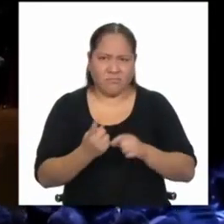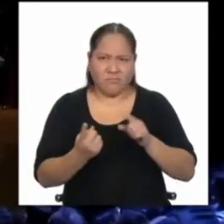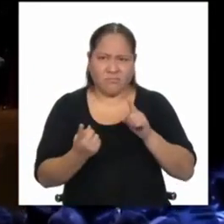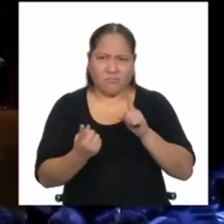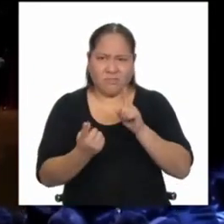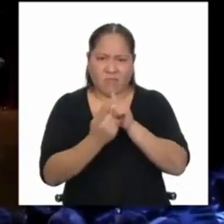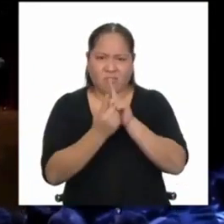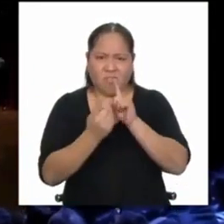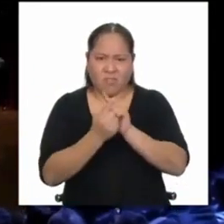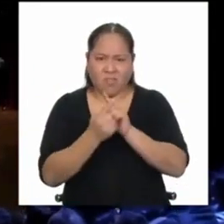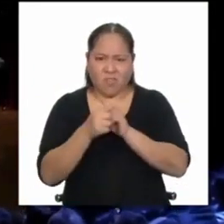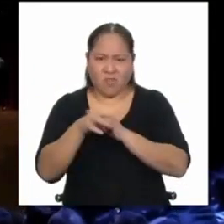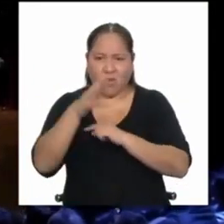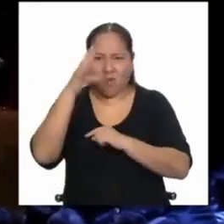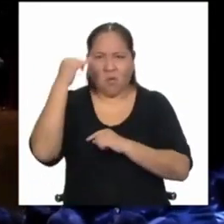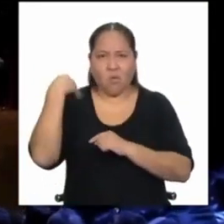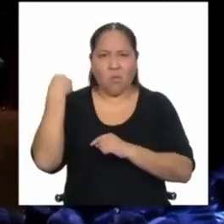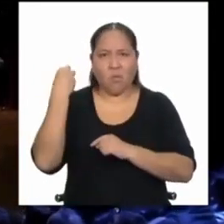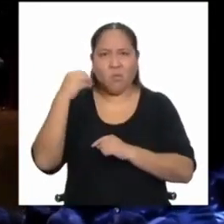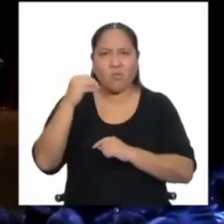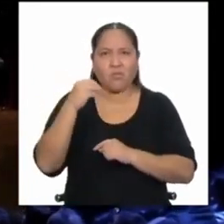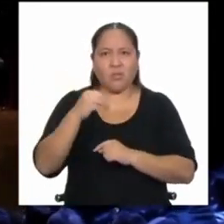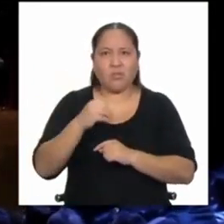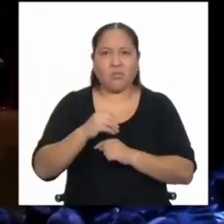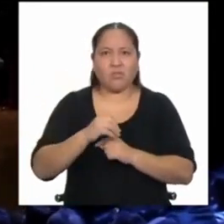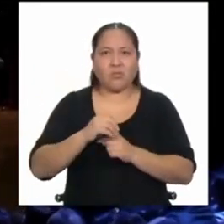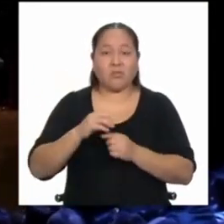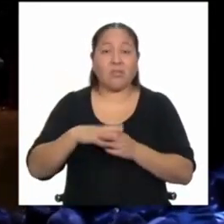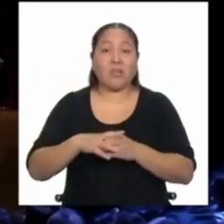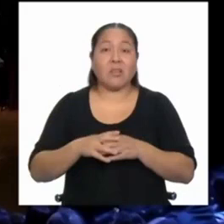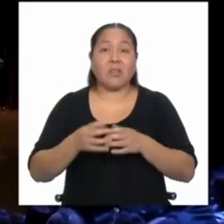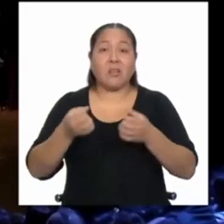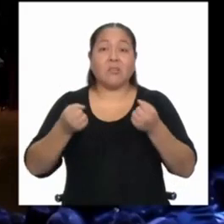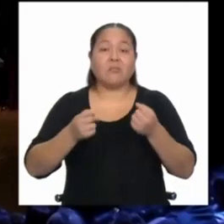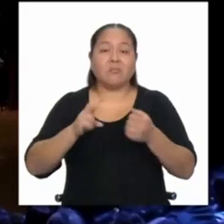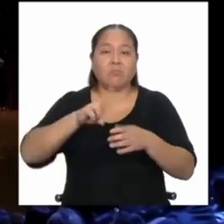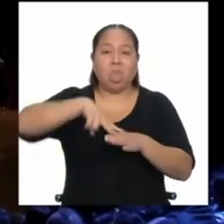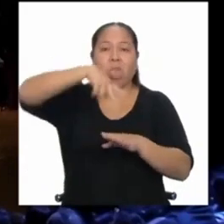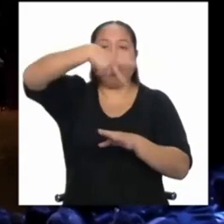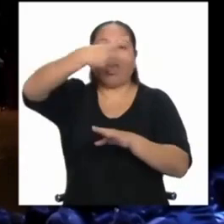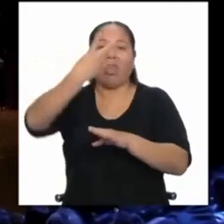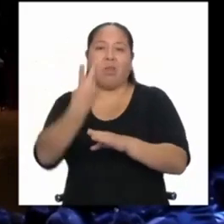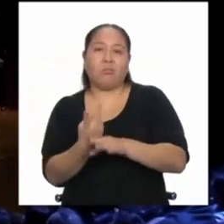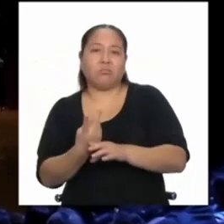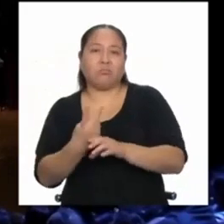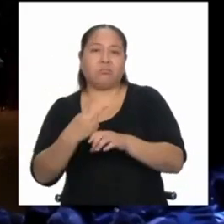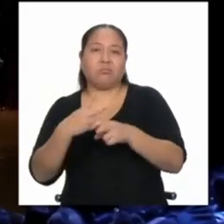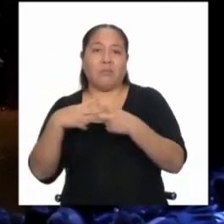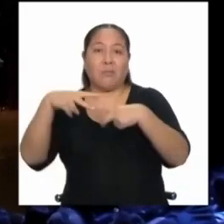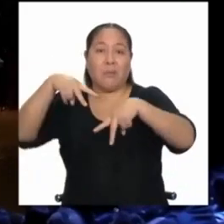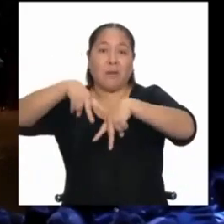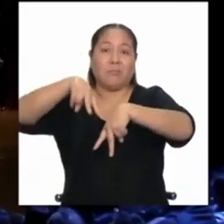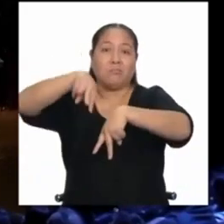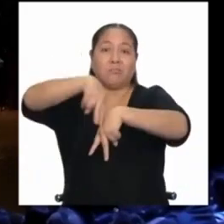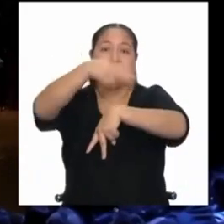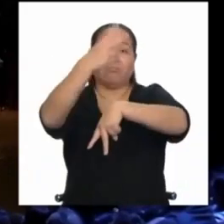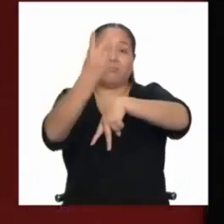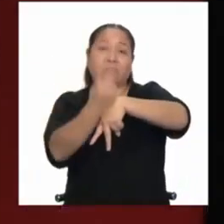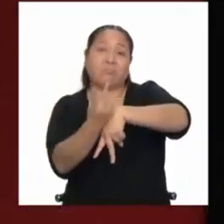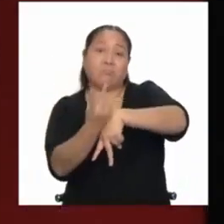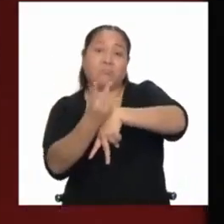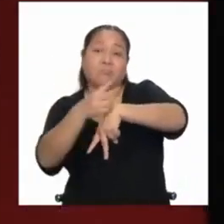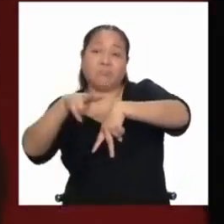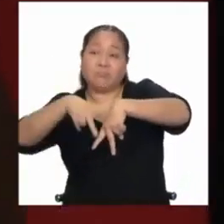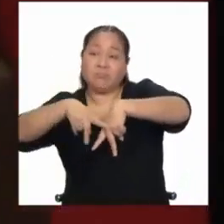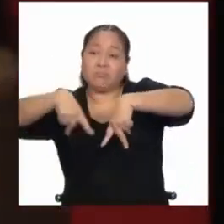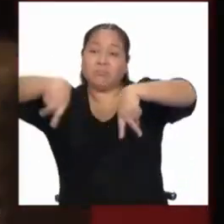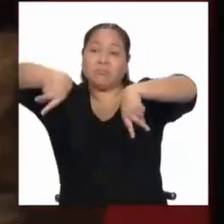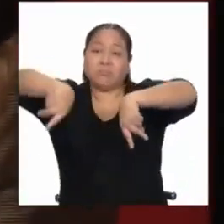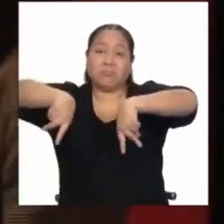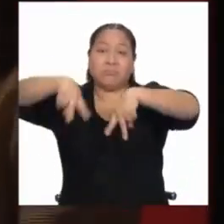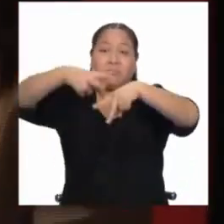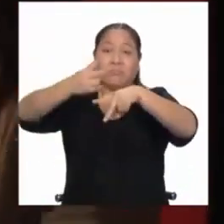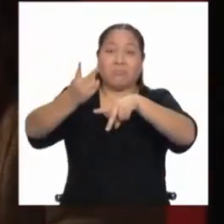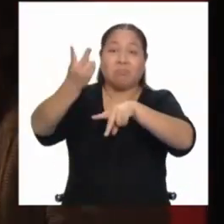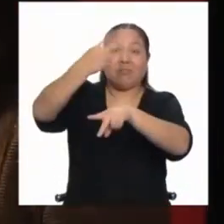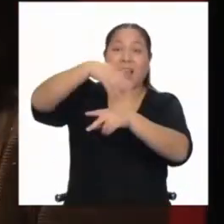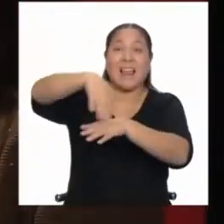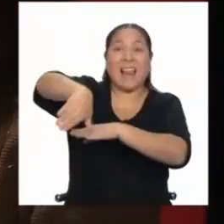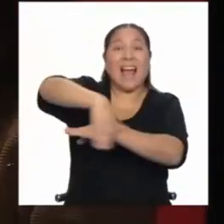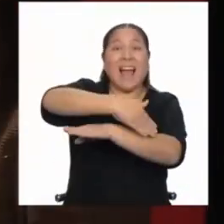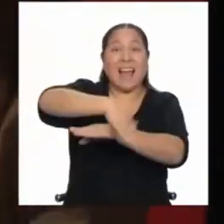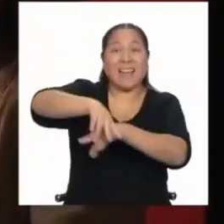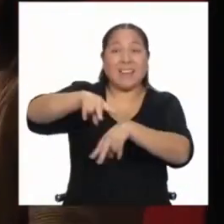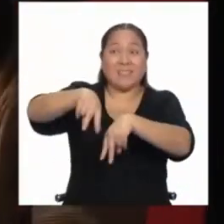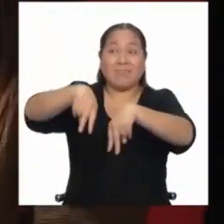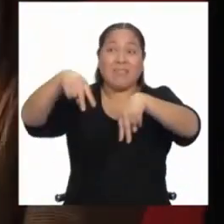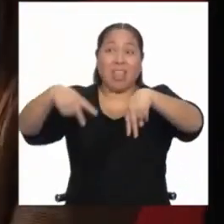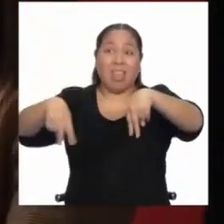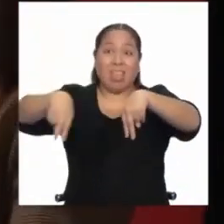haciendo acrobacias, hacían mortales, saltaban tirabuzones, en flis, en medio de la calle,